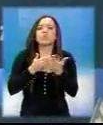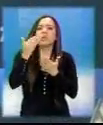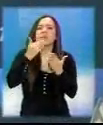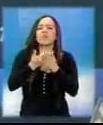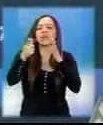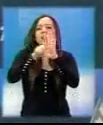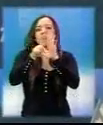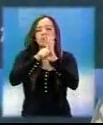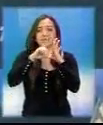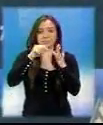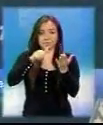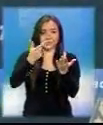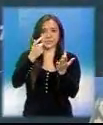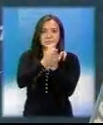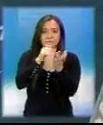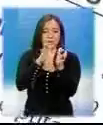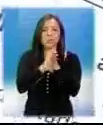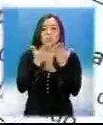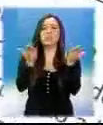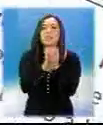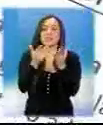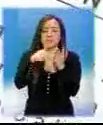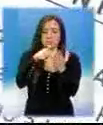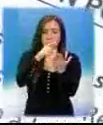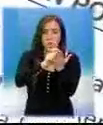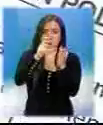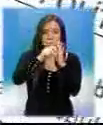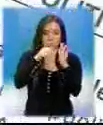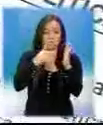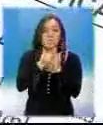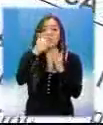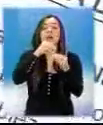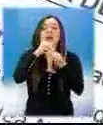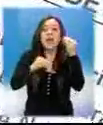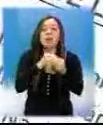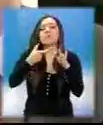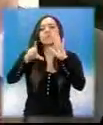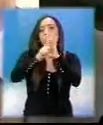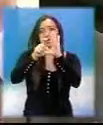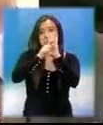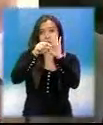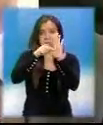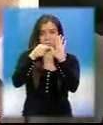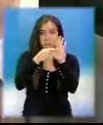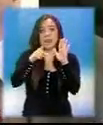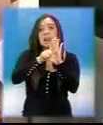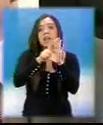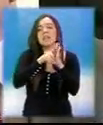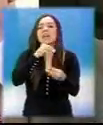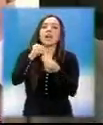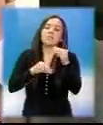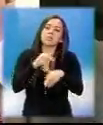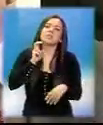pero falló. El altiplano se dividió con los centros urbanos y dieron un no a la consulta popular. Según expertos, porque de 12